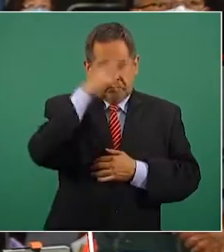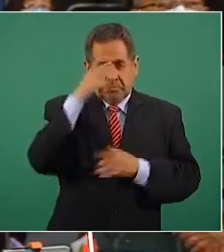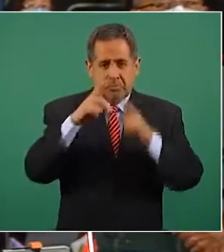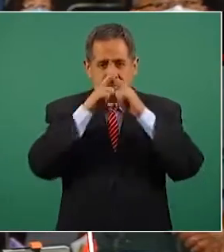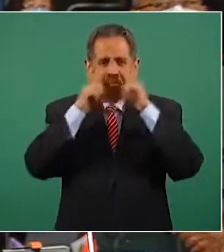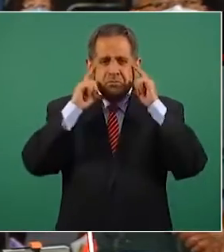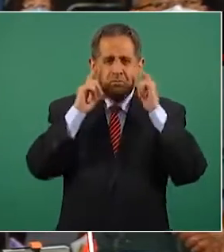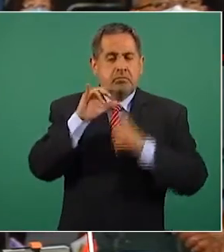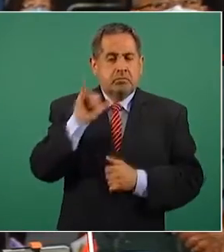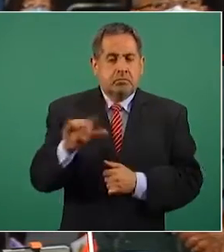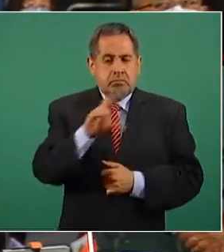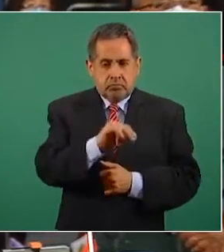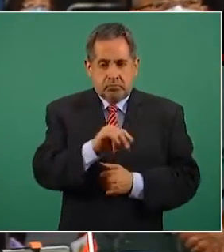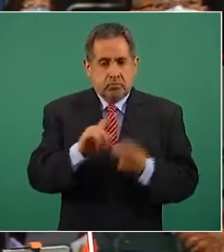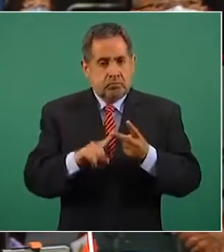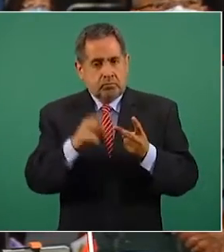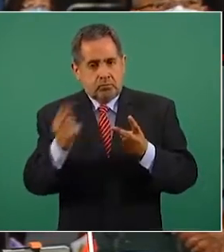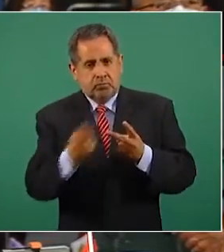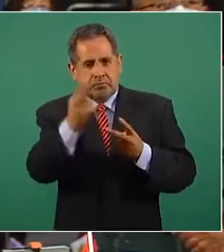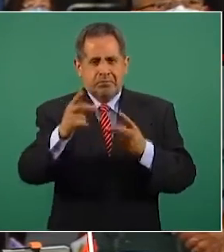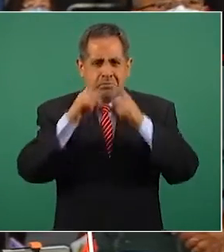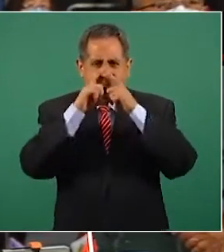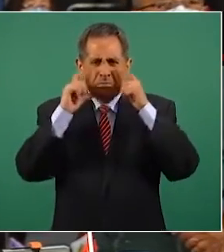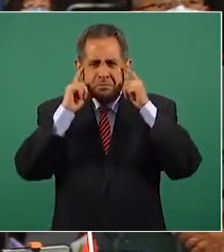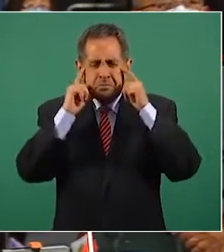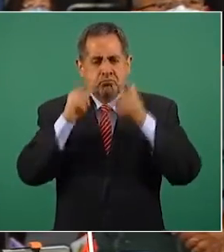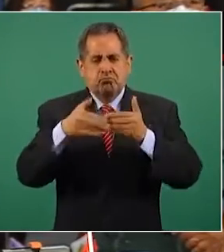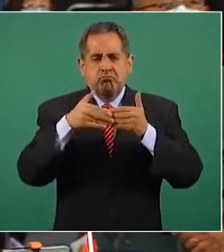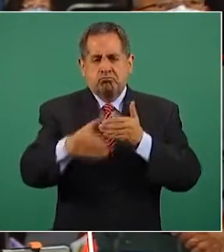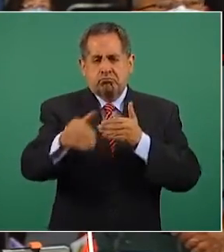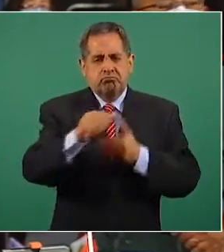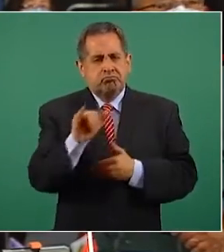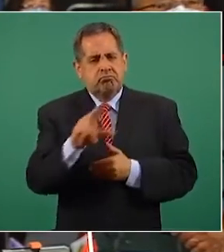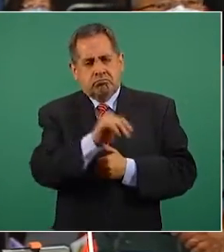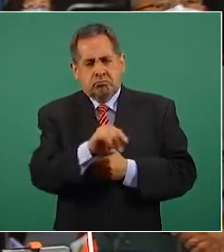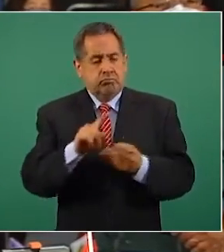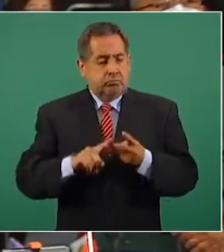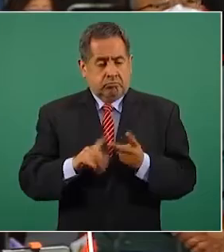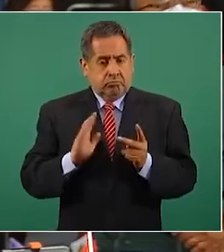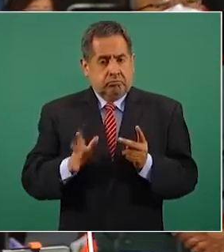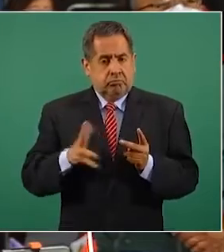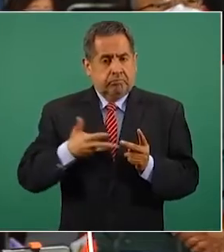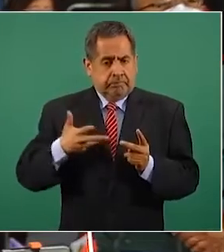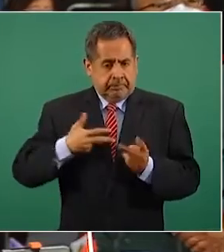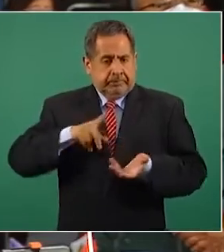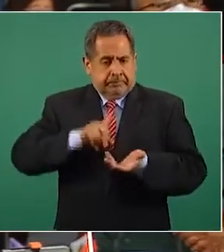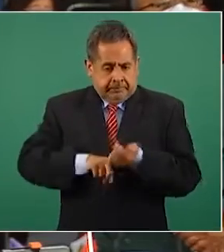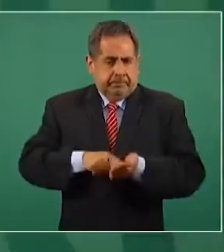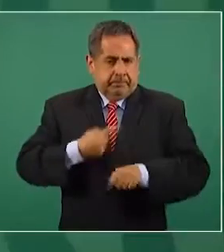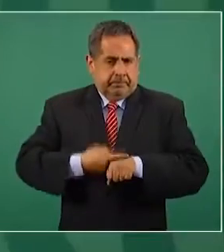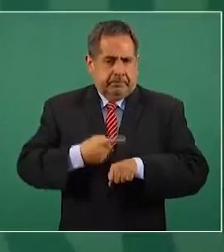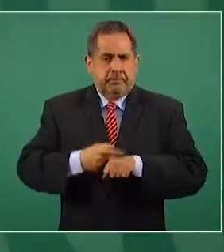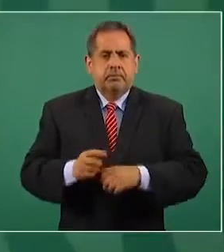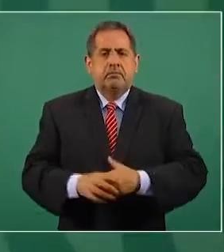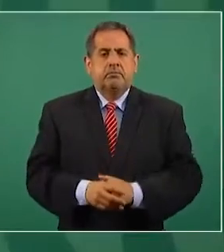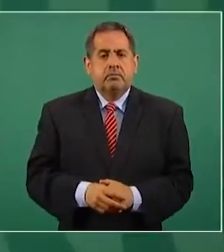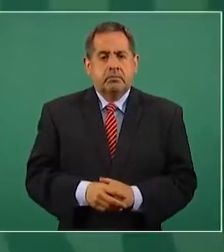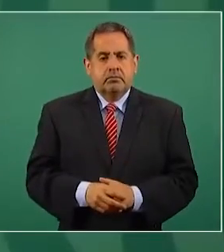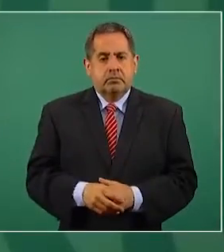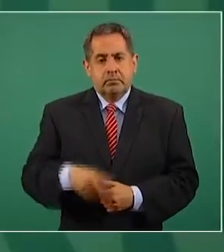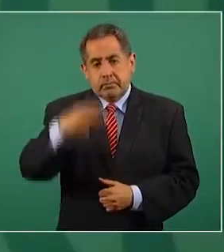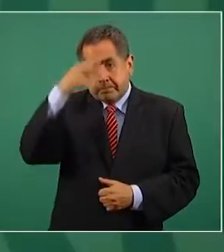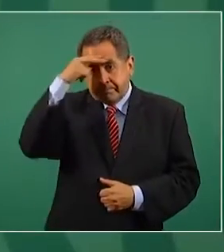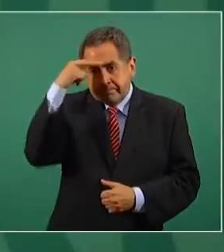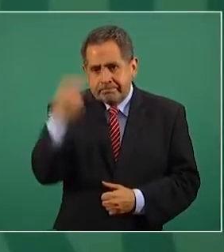sí o no? ¿Y usted va a usar el cubrebocas ahora en adelante, ahora que ya padeció la enfermedad, sí o no? En México